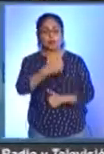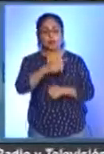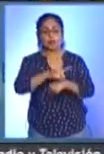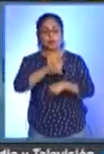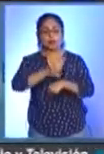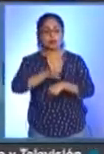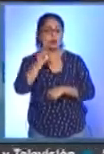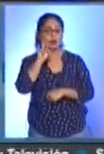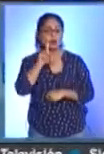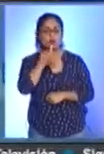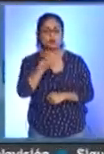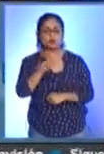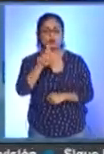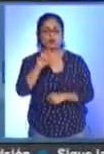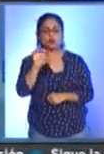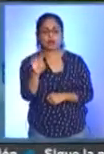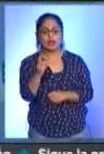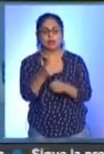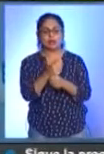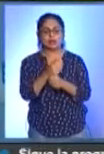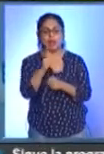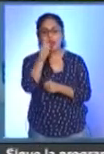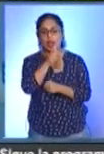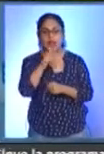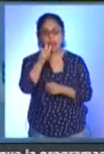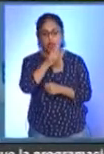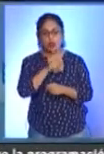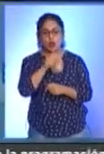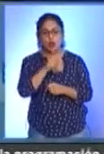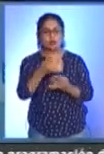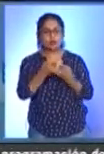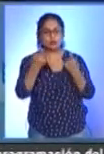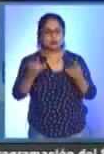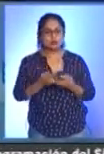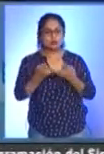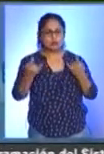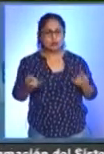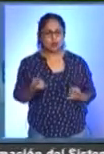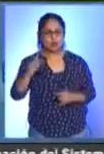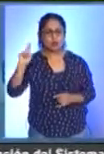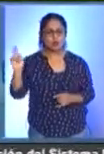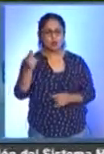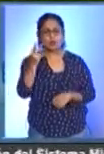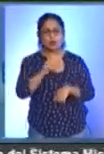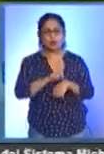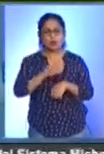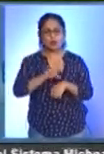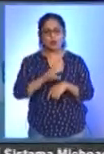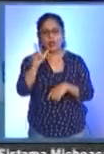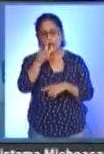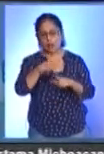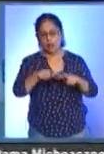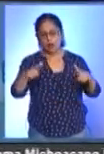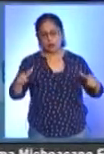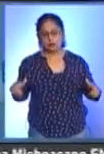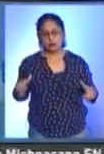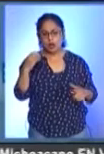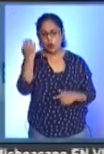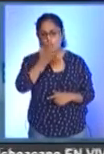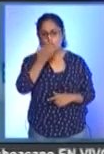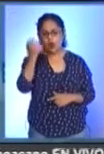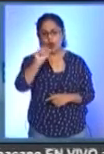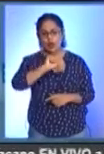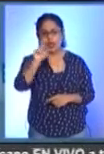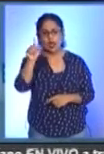doctora Sue Meneses, licenciada en Lengua y Literaturas Hispánicas por la UNAM y doctora en Lingüística por el Colegio de